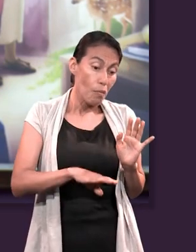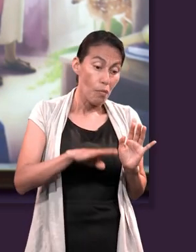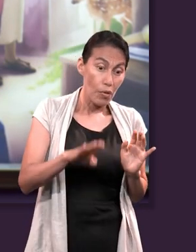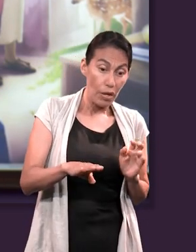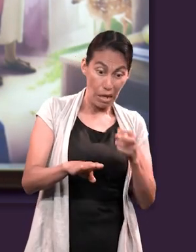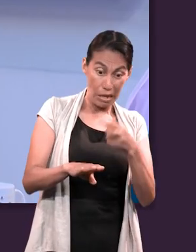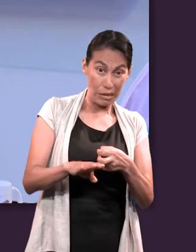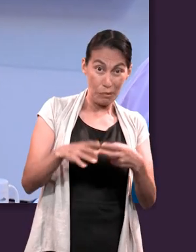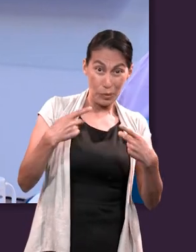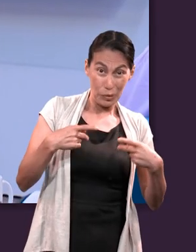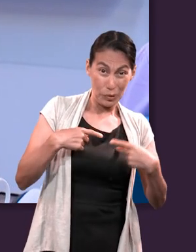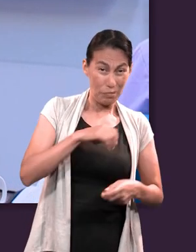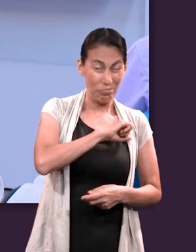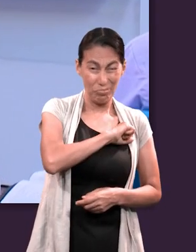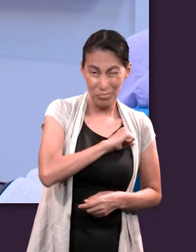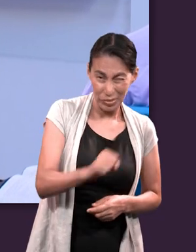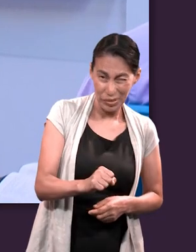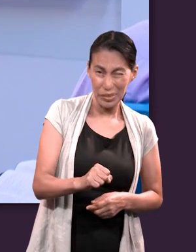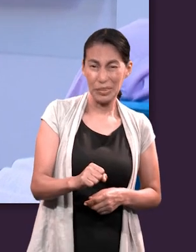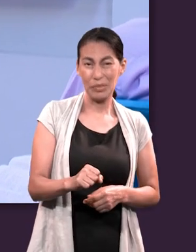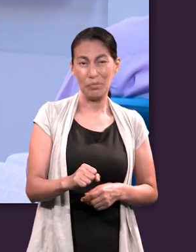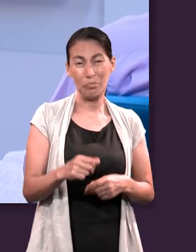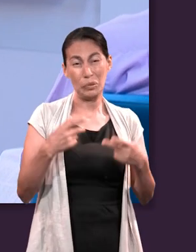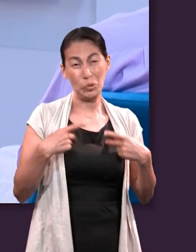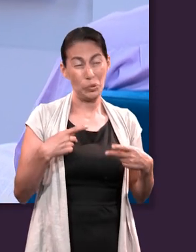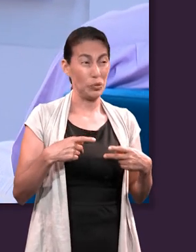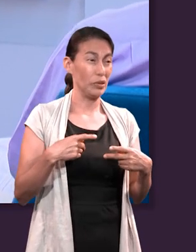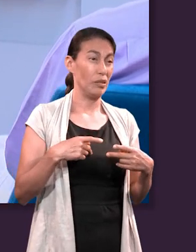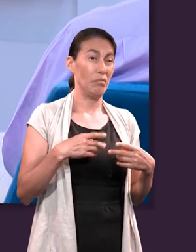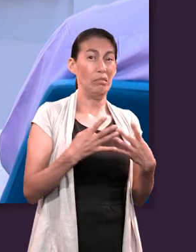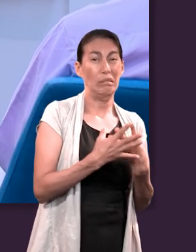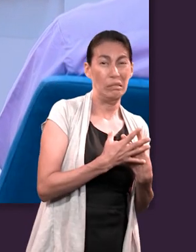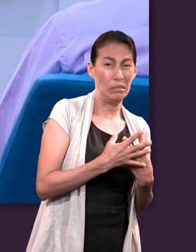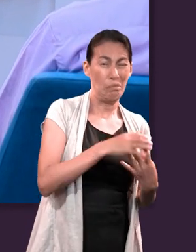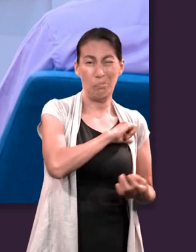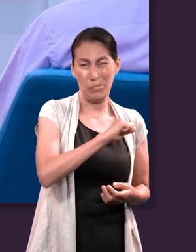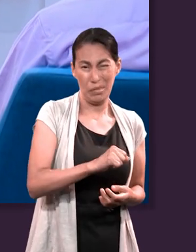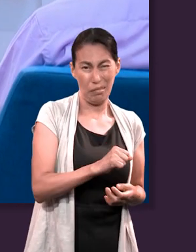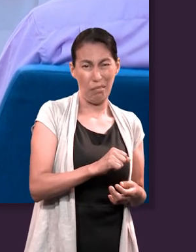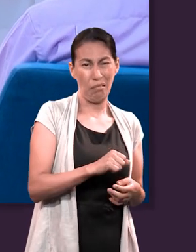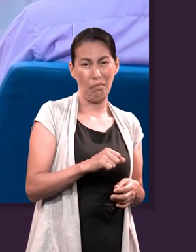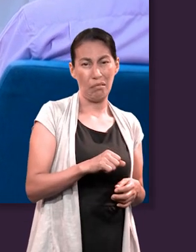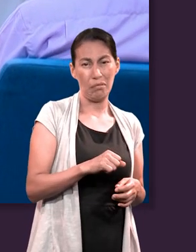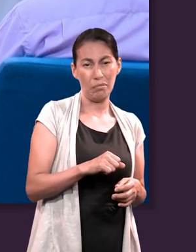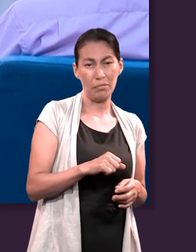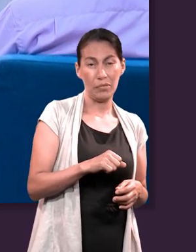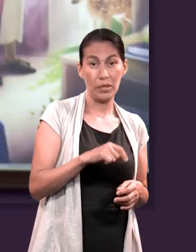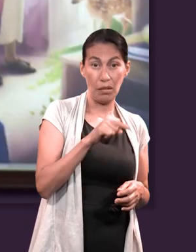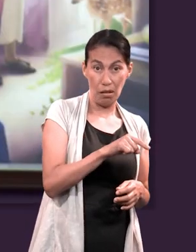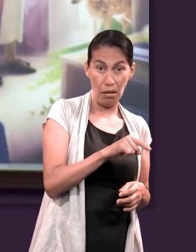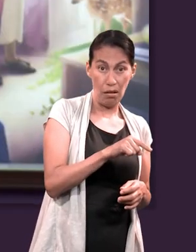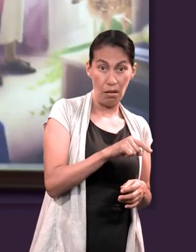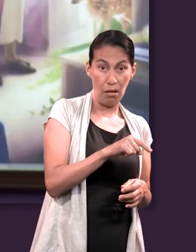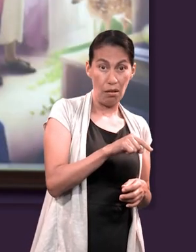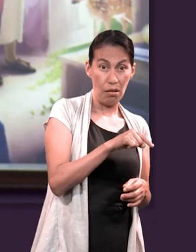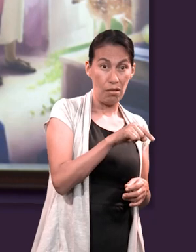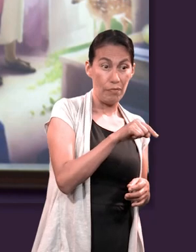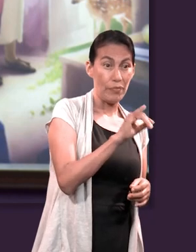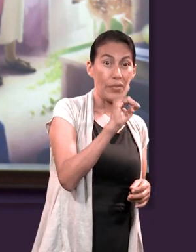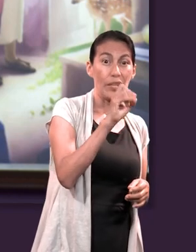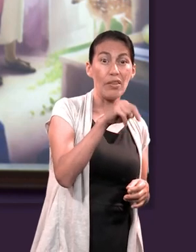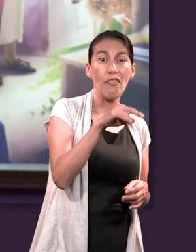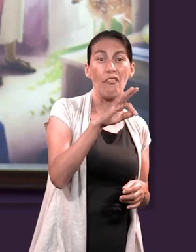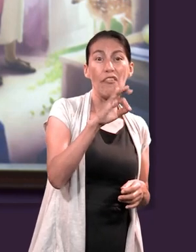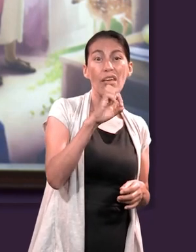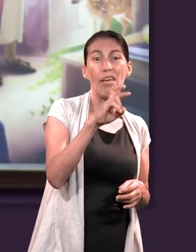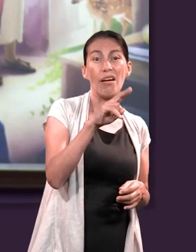Si alguien muere y fue una mala persona, si fue un convicto, una mala persona en